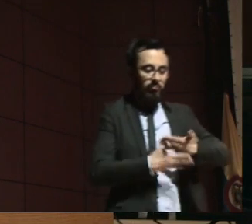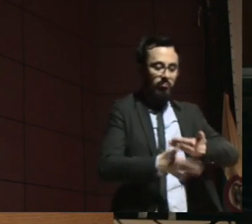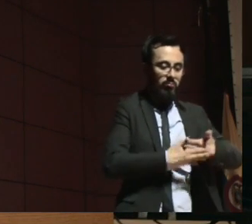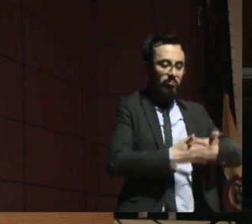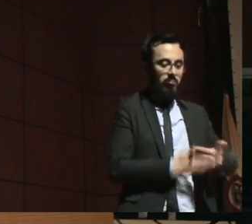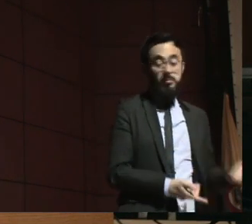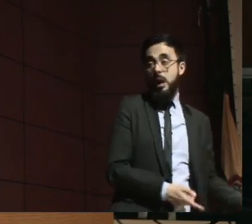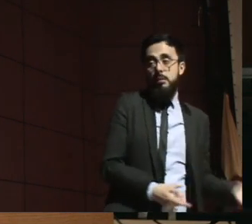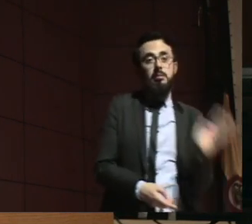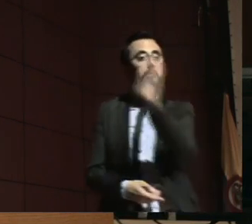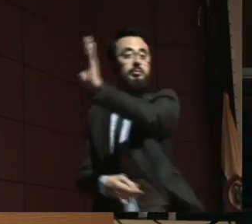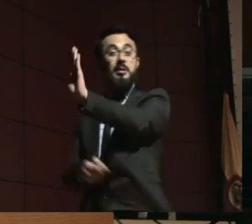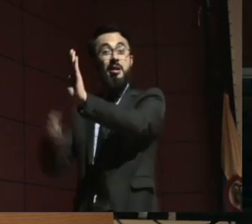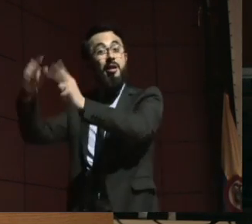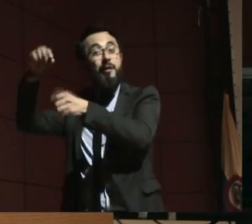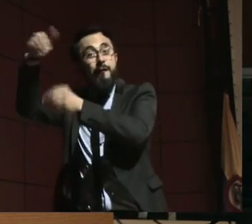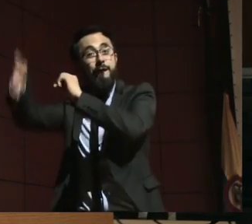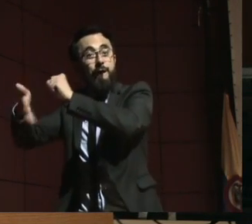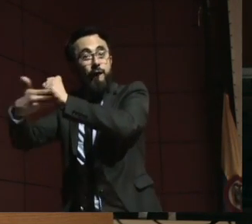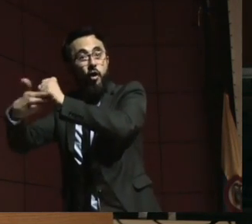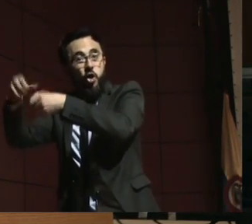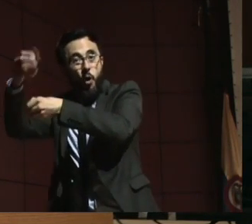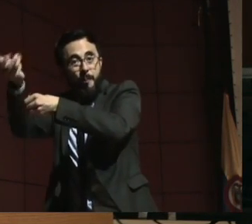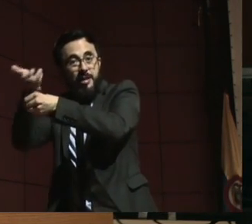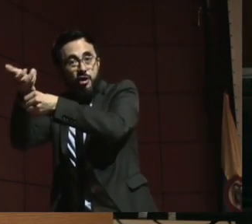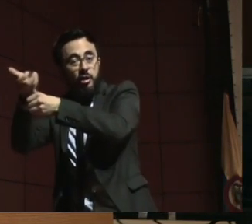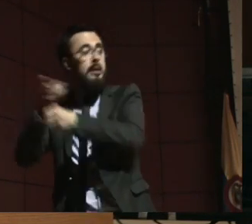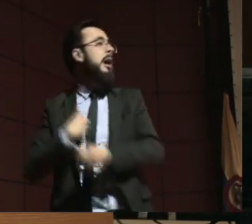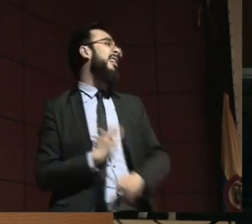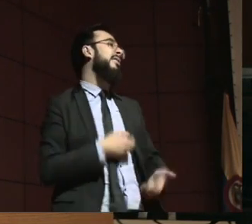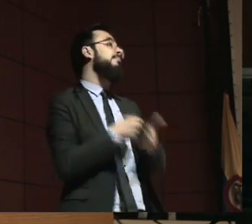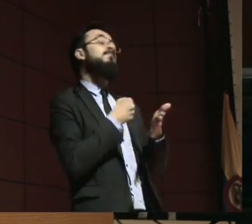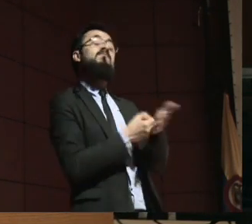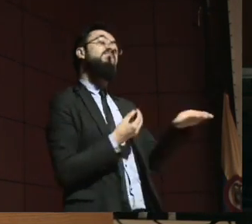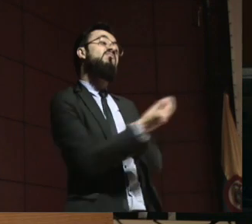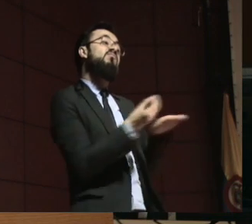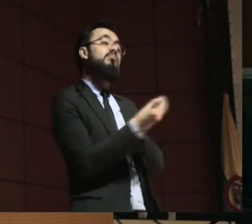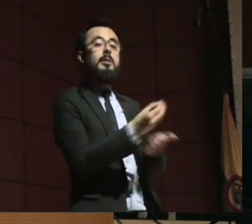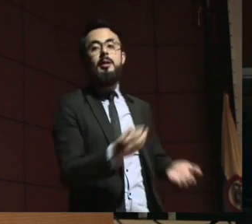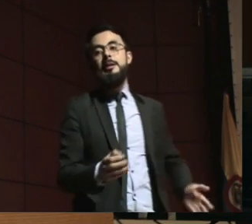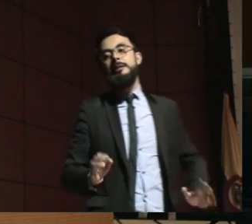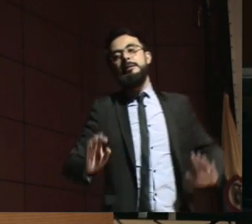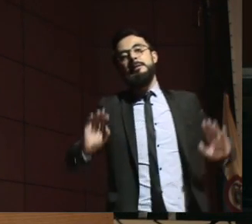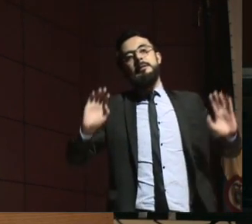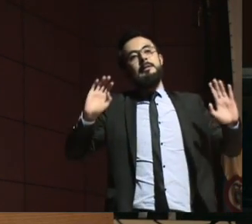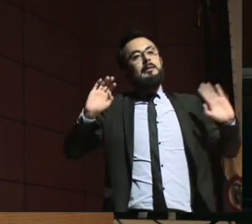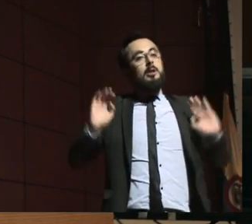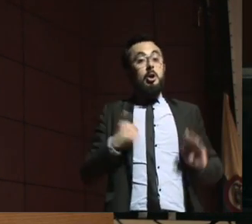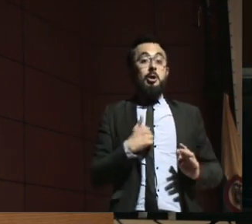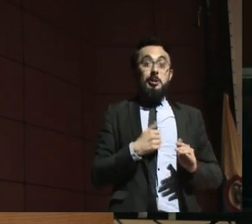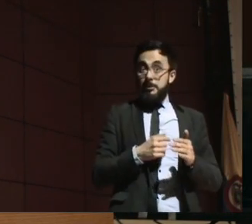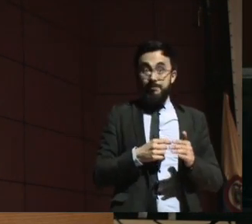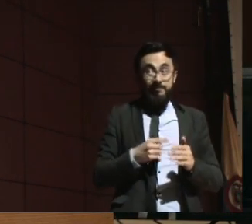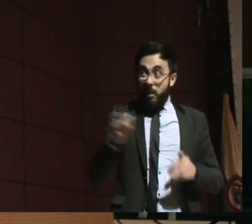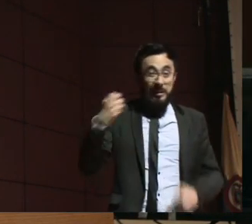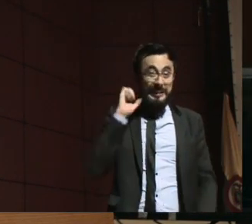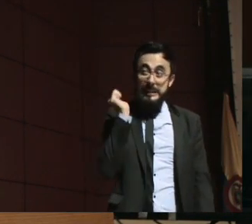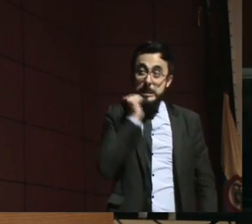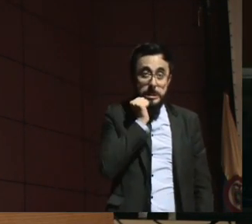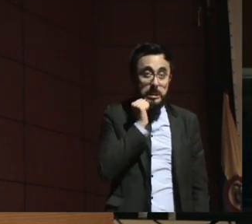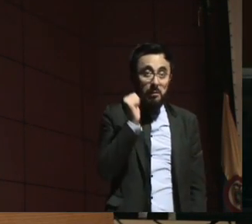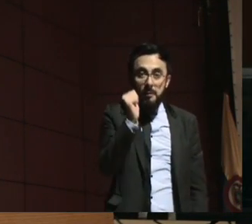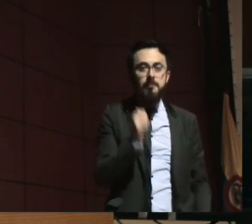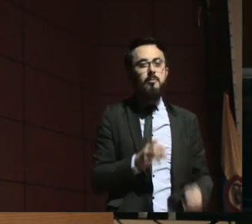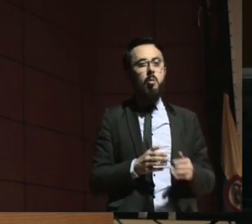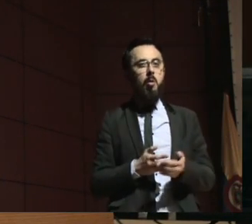también nosotros siempre lo llamamos como inducción a la demanda. O a veces el funcionario y la gente en